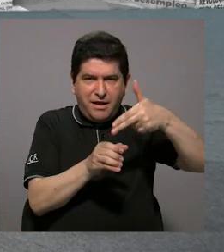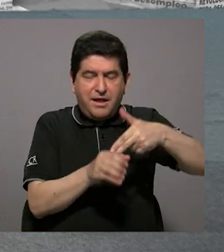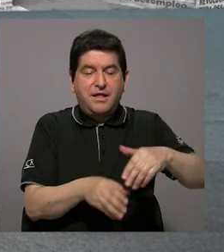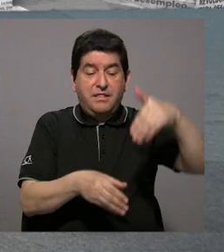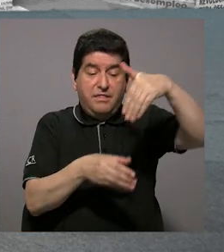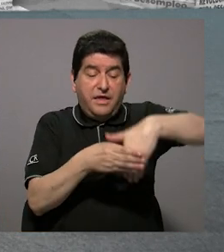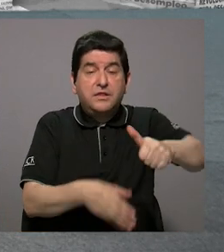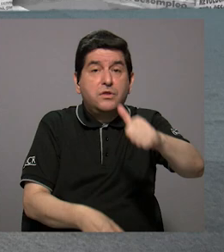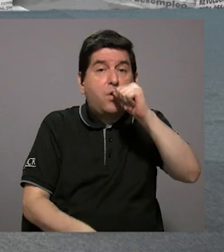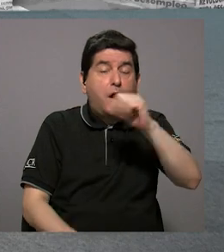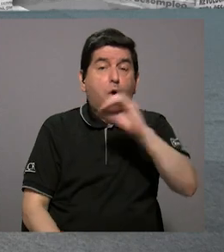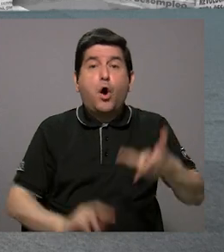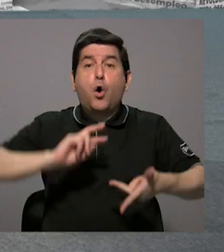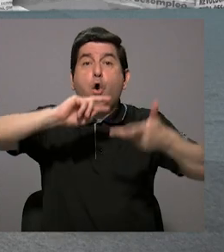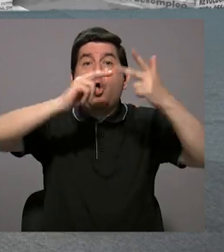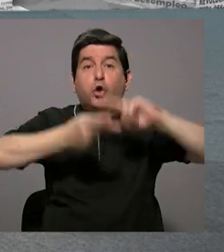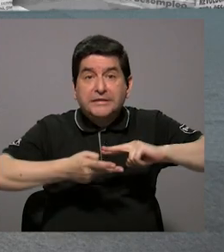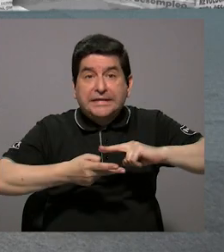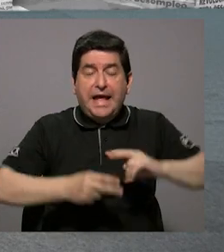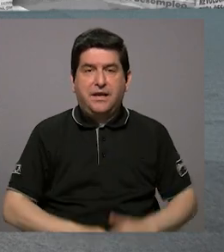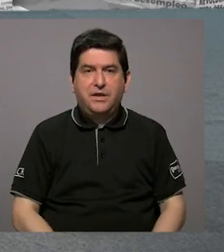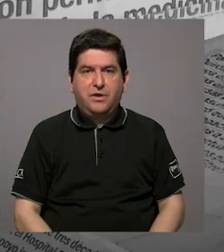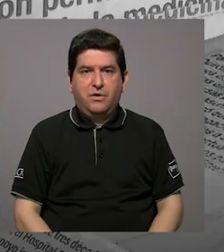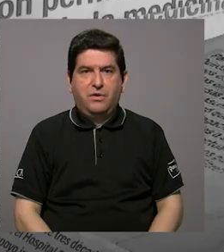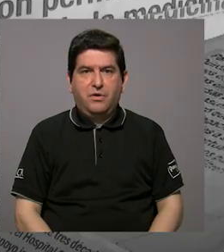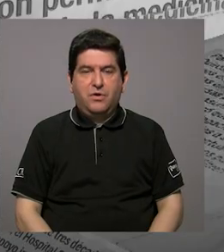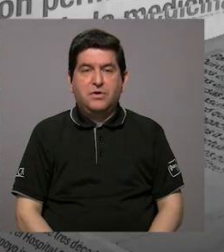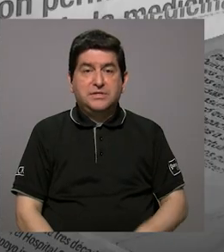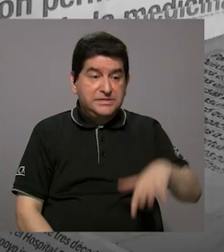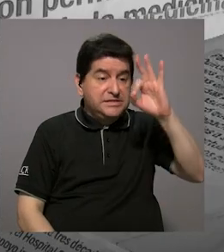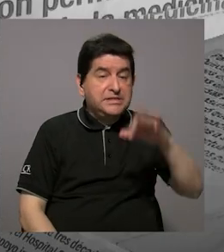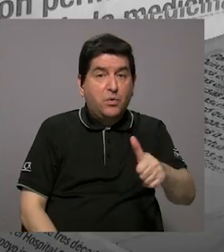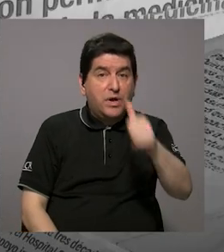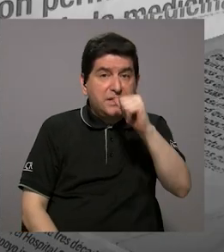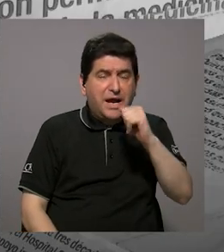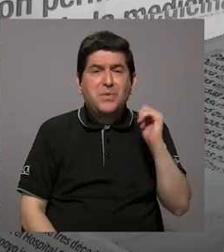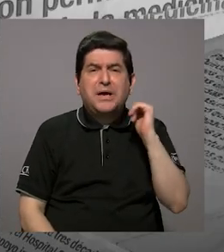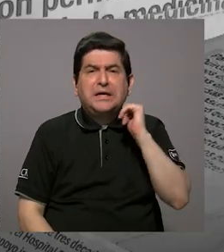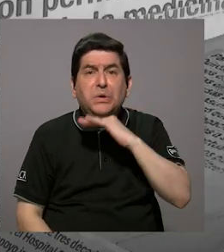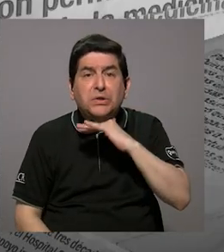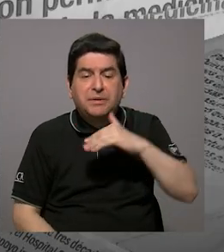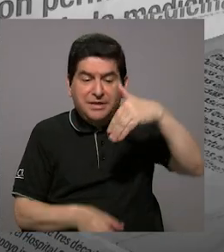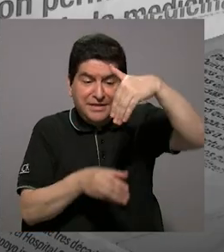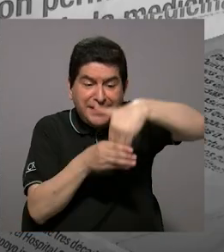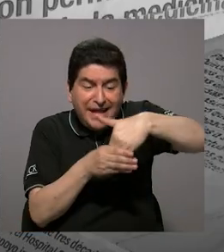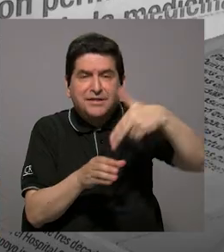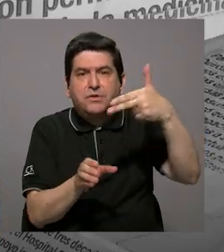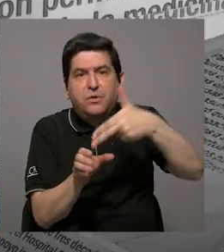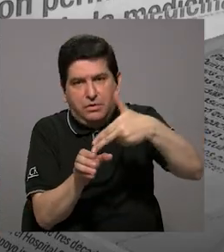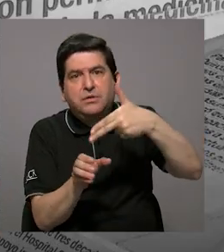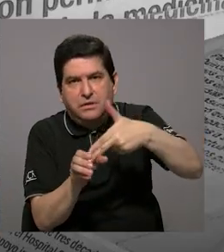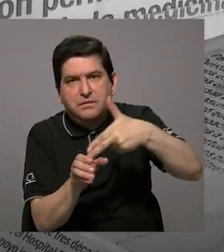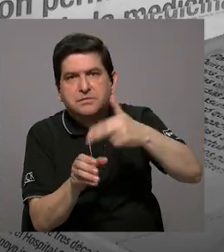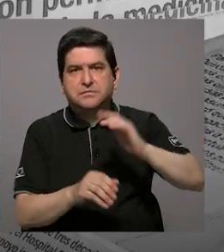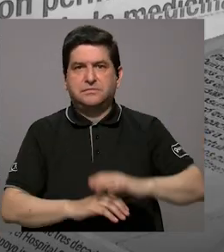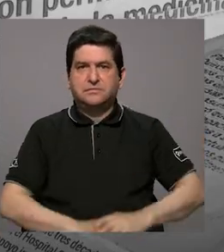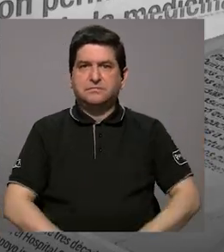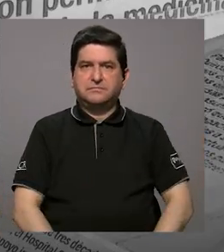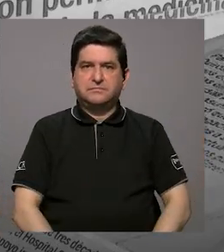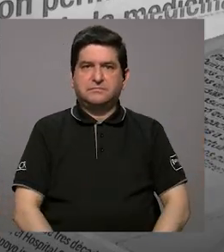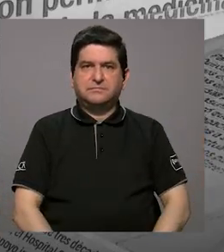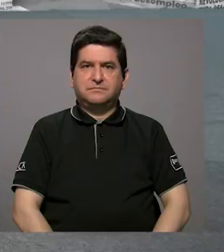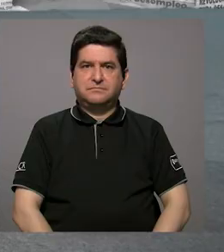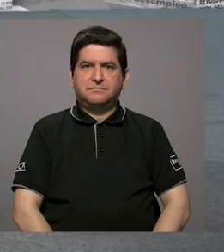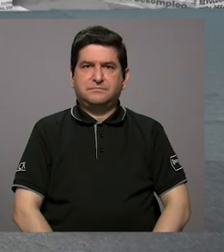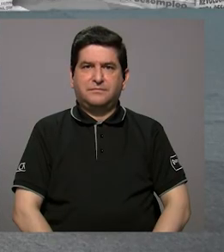de hidrocarburos en agua o al contrario, determinación de agua como un contaminante en hidrocarburos. Ya,